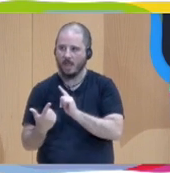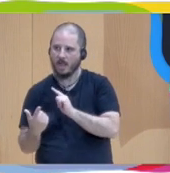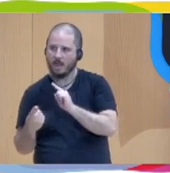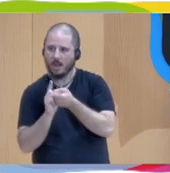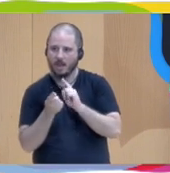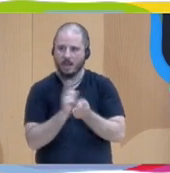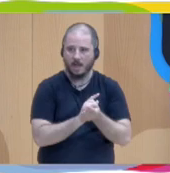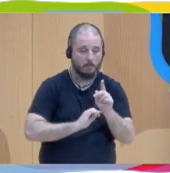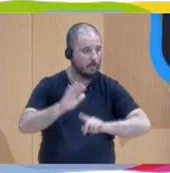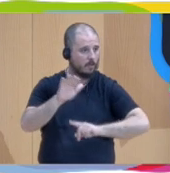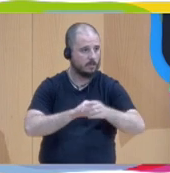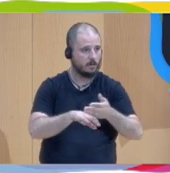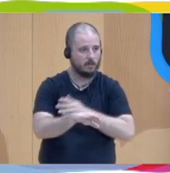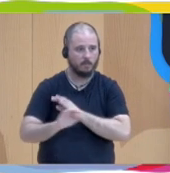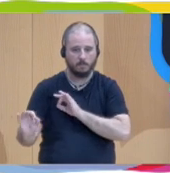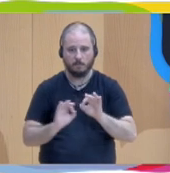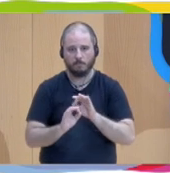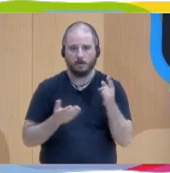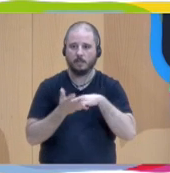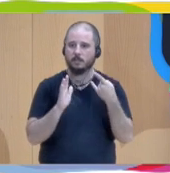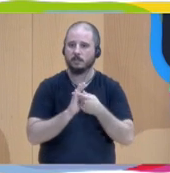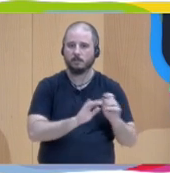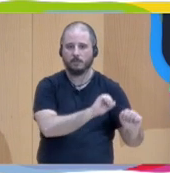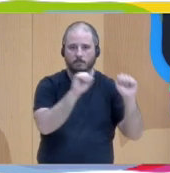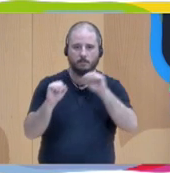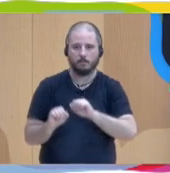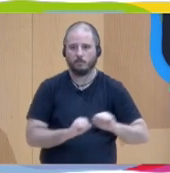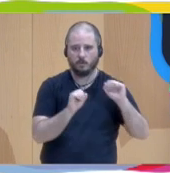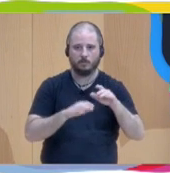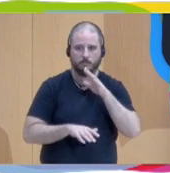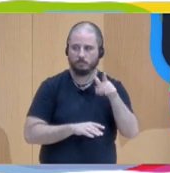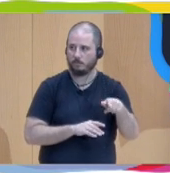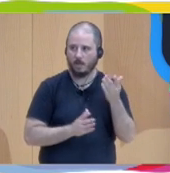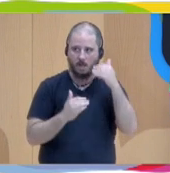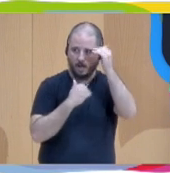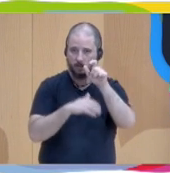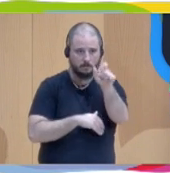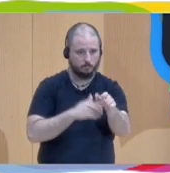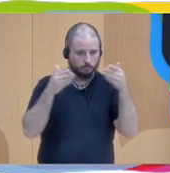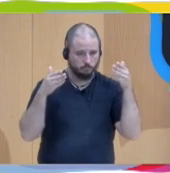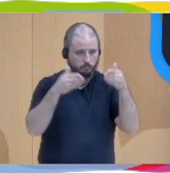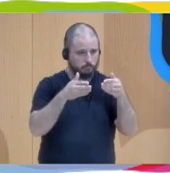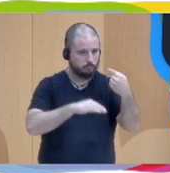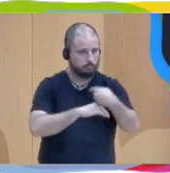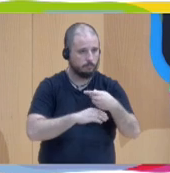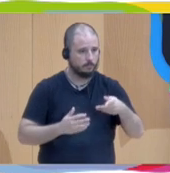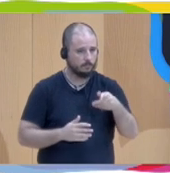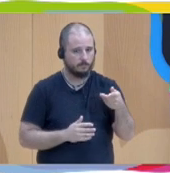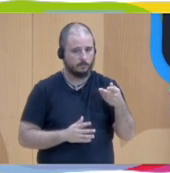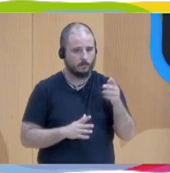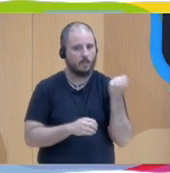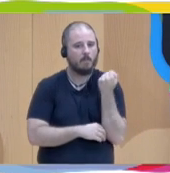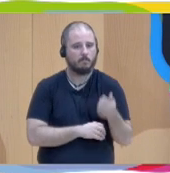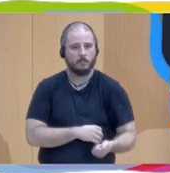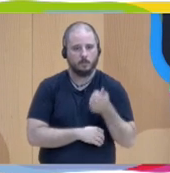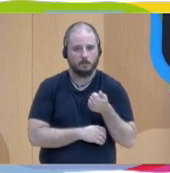anticipáis en los sistemas de protección para reforzar aún más esa atención centrada en la persona y también cuáles creéis que serán las claves